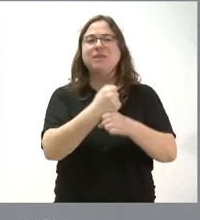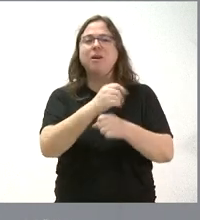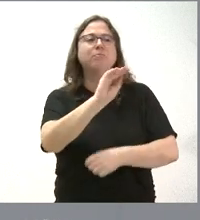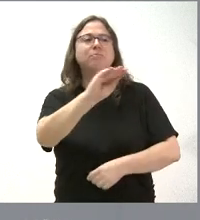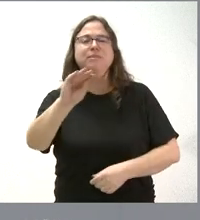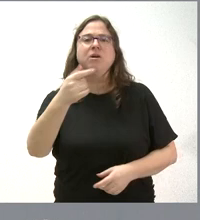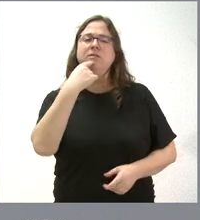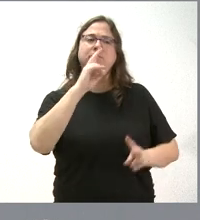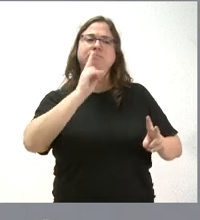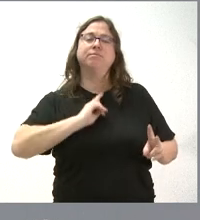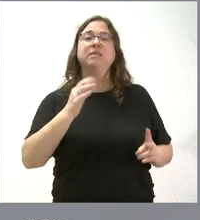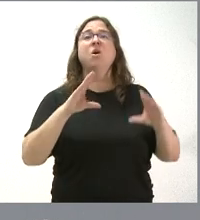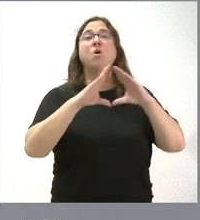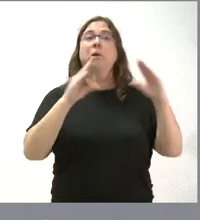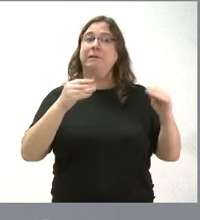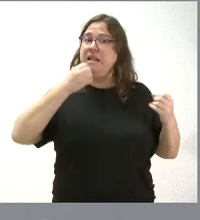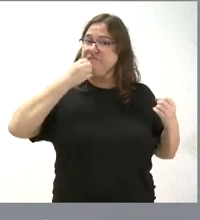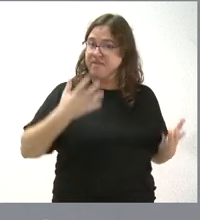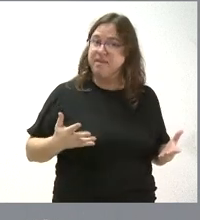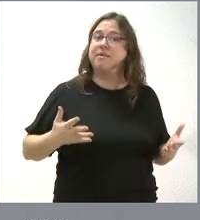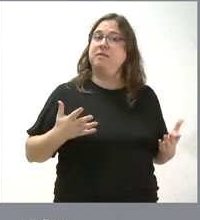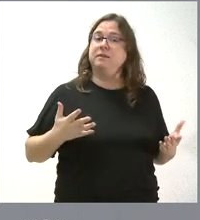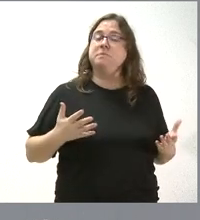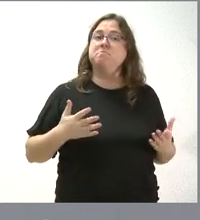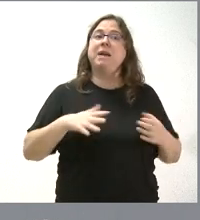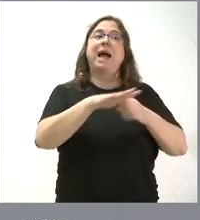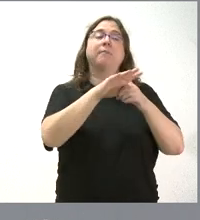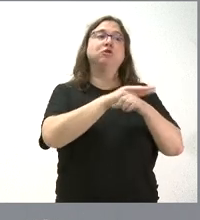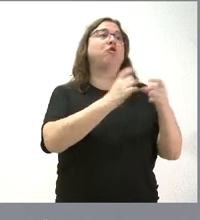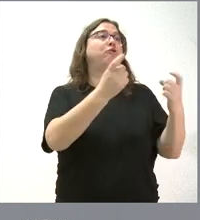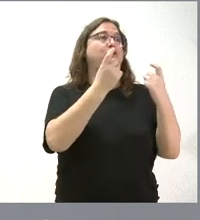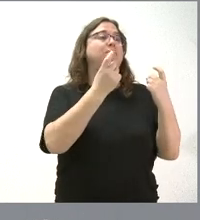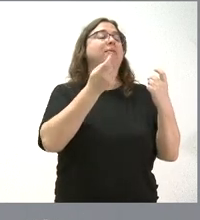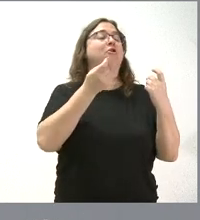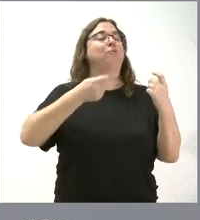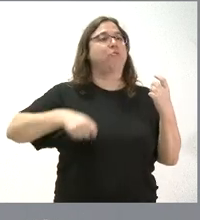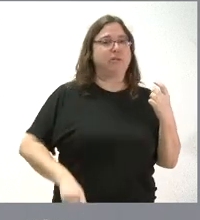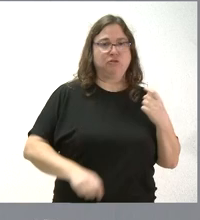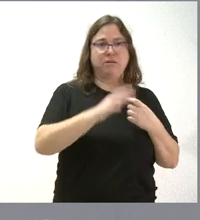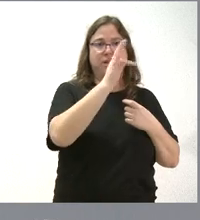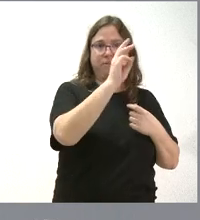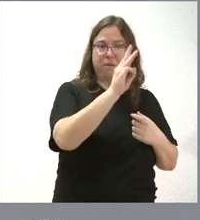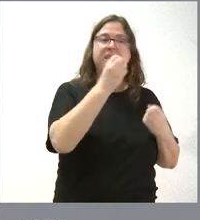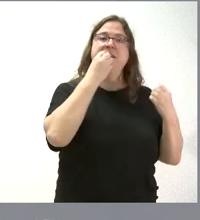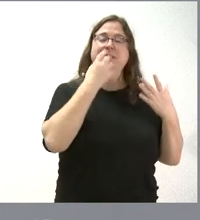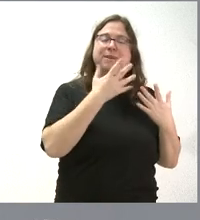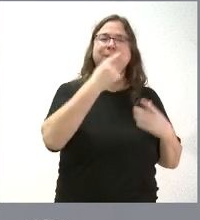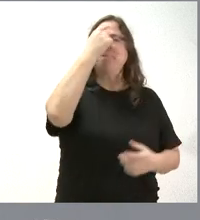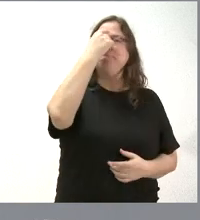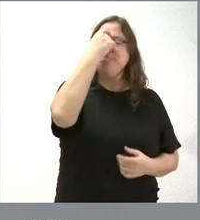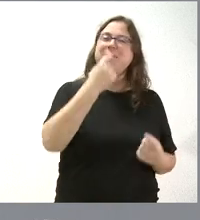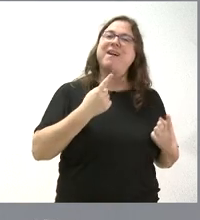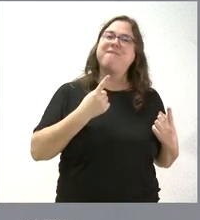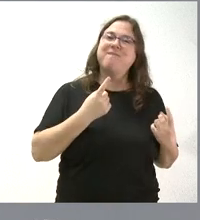es que la universidad está bien, que el ámbito de la formación profesional ha estado muy bien, pero que han echado en falta quizá